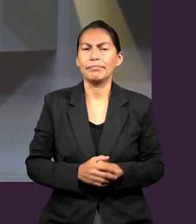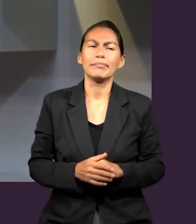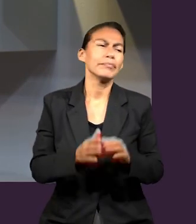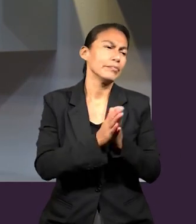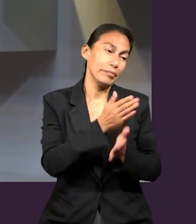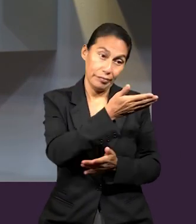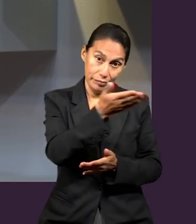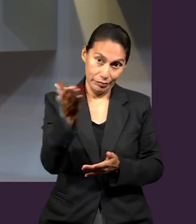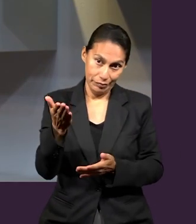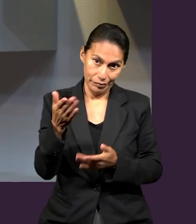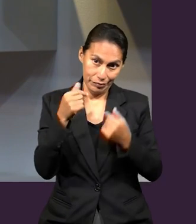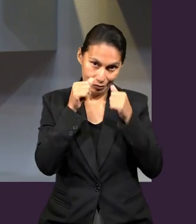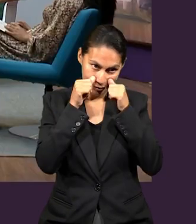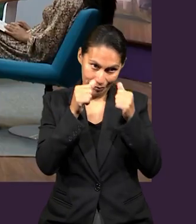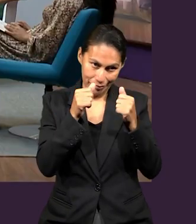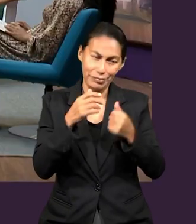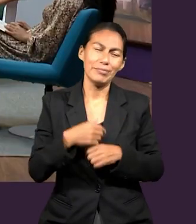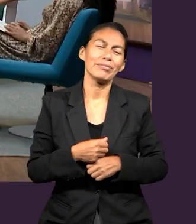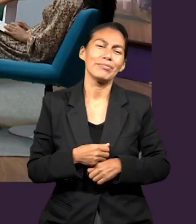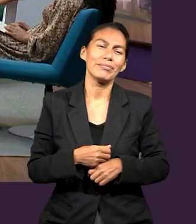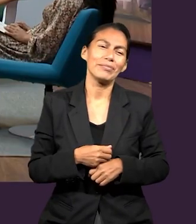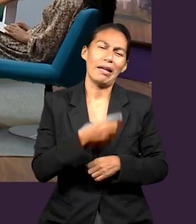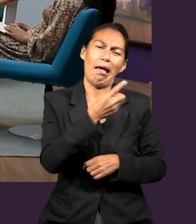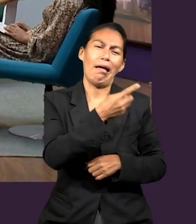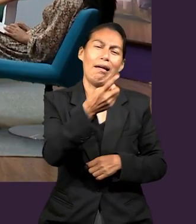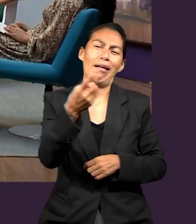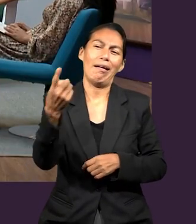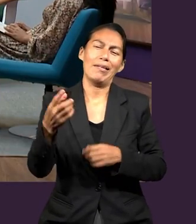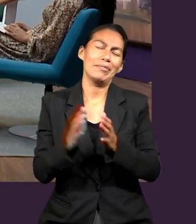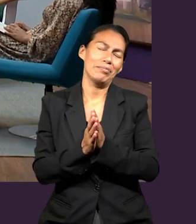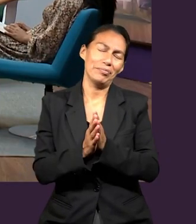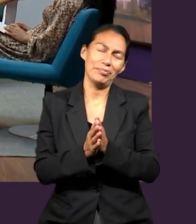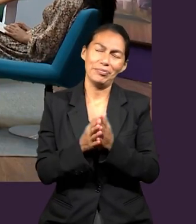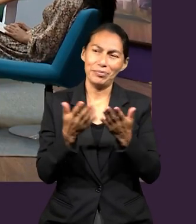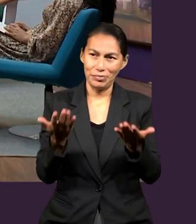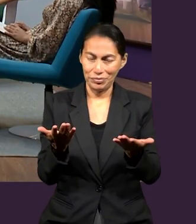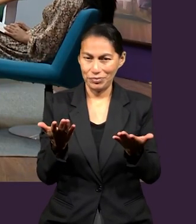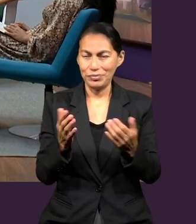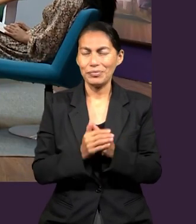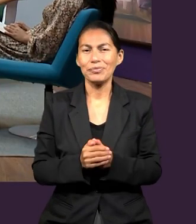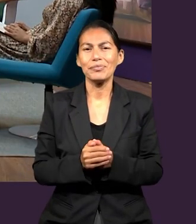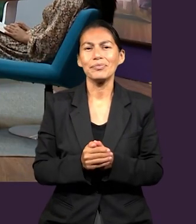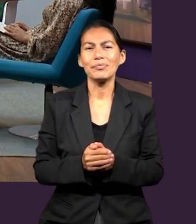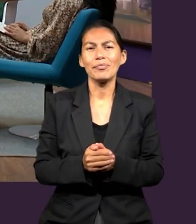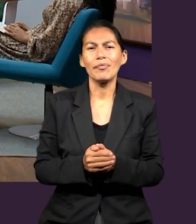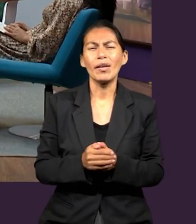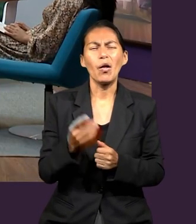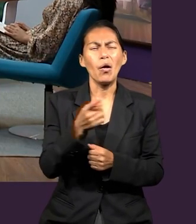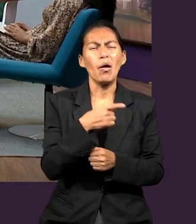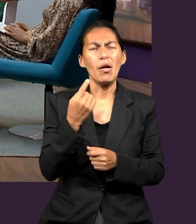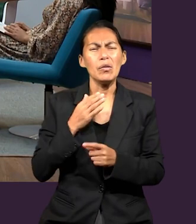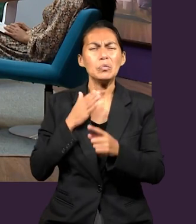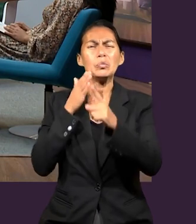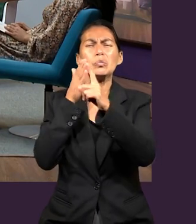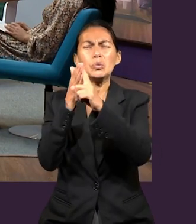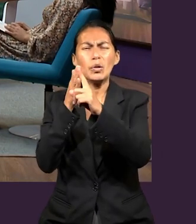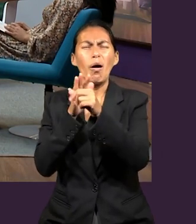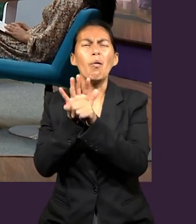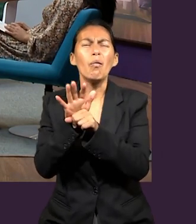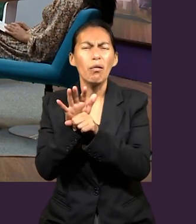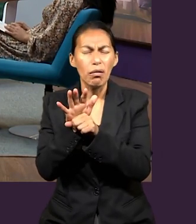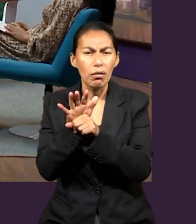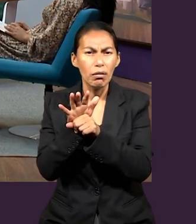escucharlas. Quiero escuchar a Natalia, quiero escucharte a ti, Ned, y también a Sonia. Así que, ¿qué cosa debiéramos